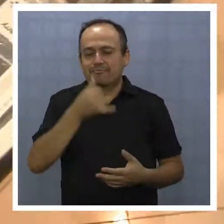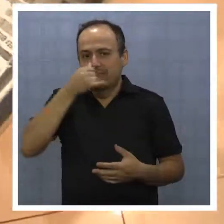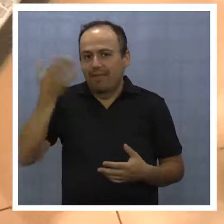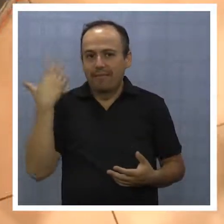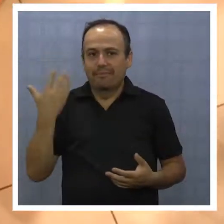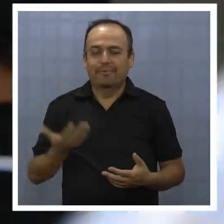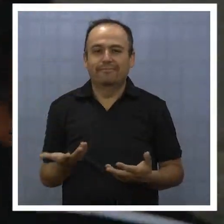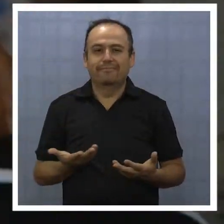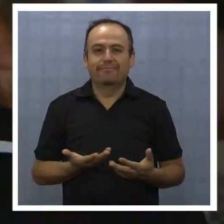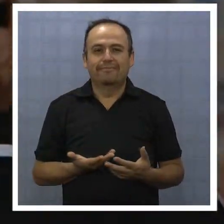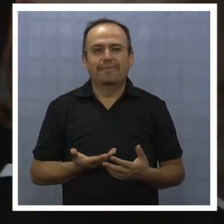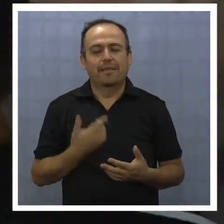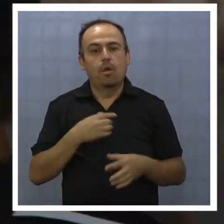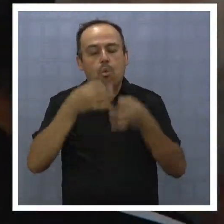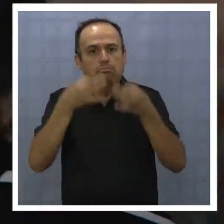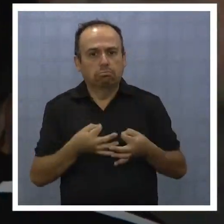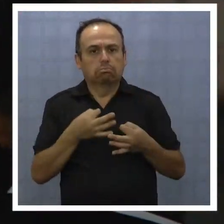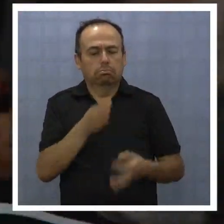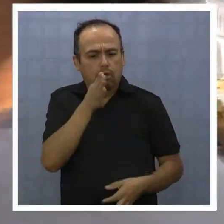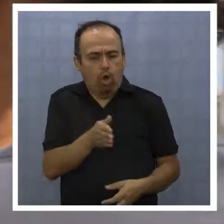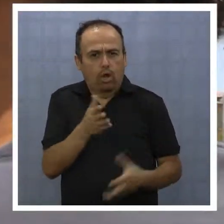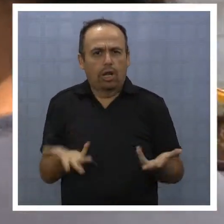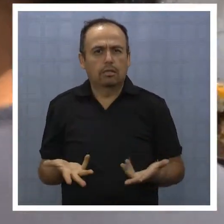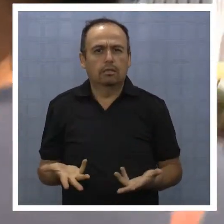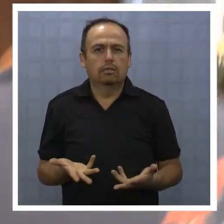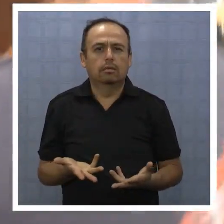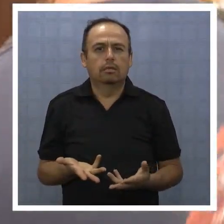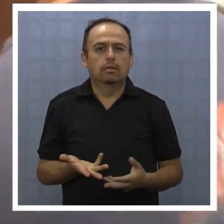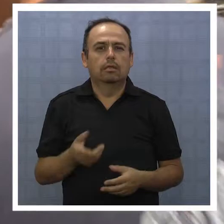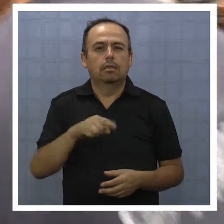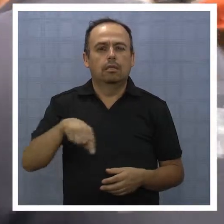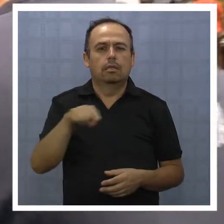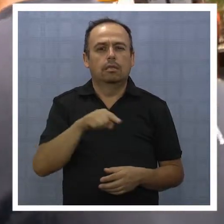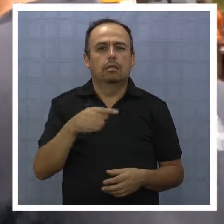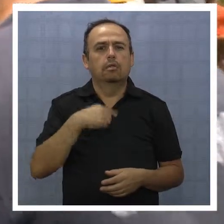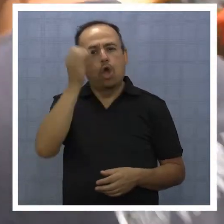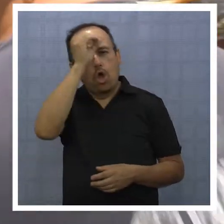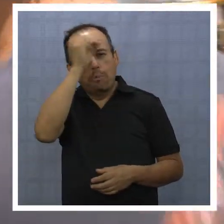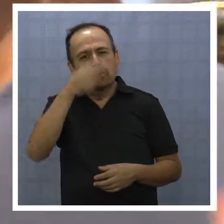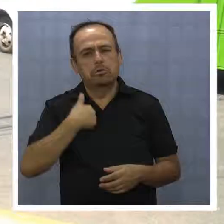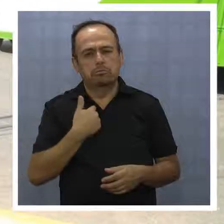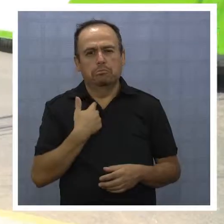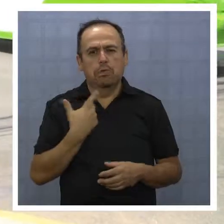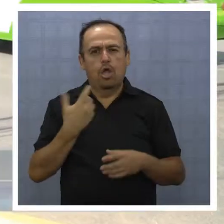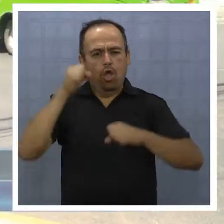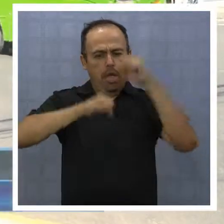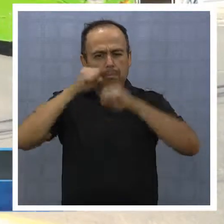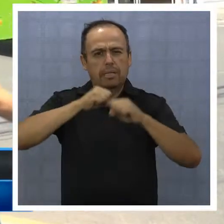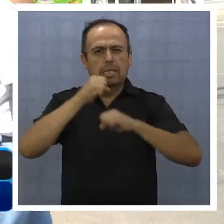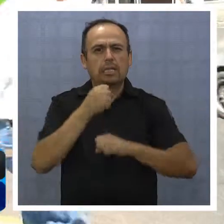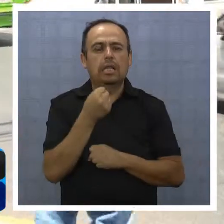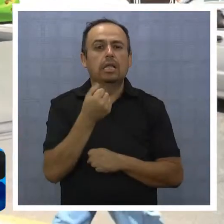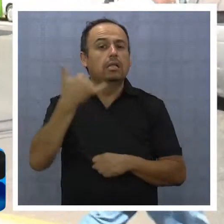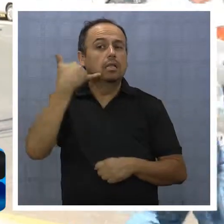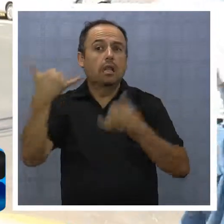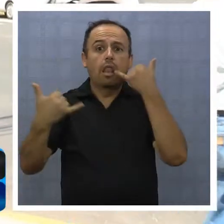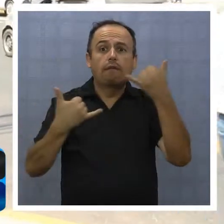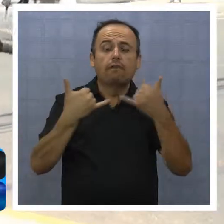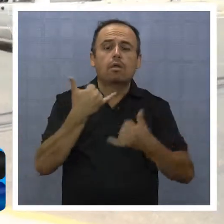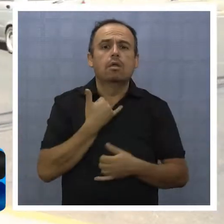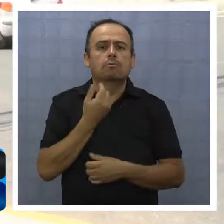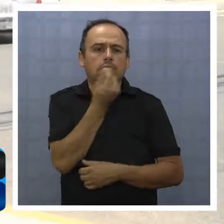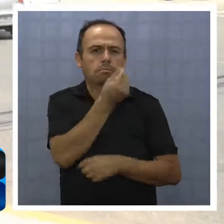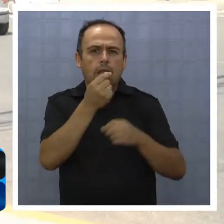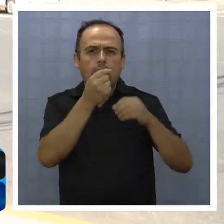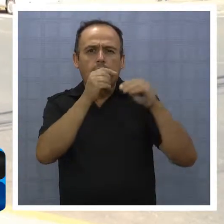parece? Justo y correcto. O sea que todas las compañías, los cobros sean iguales, que no tengan